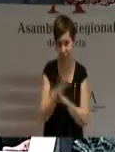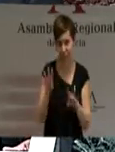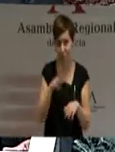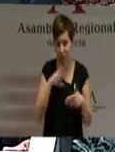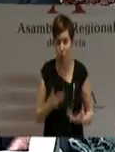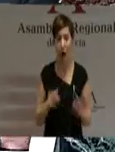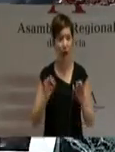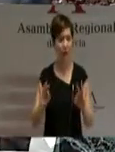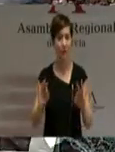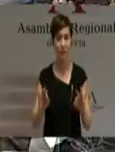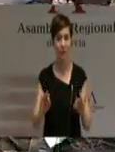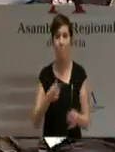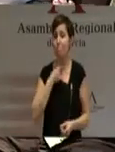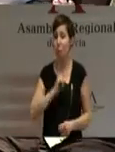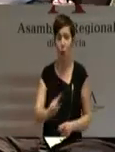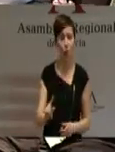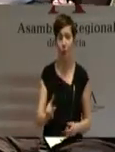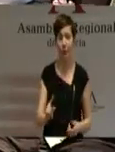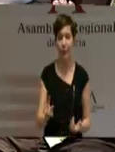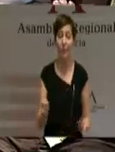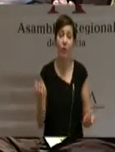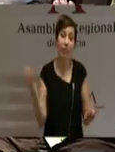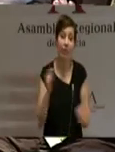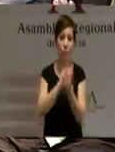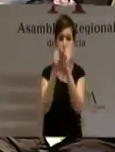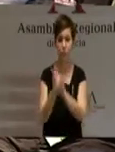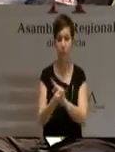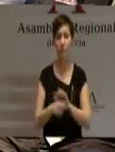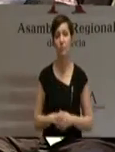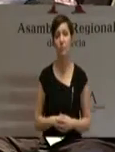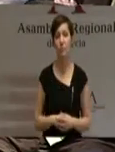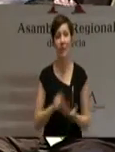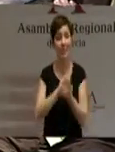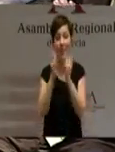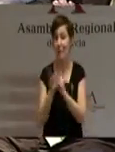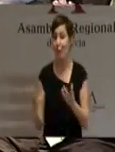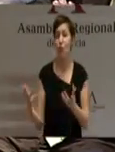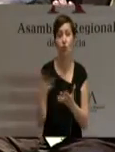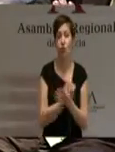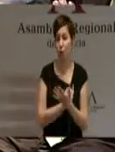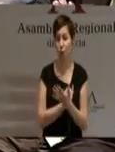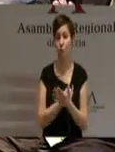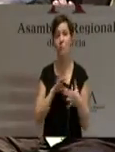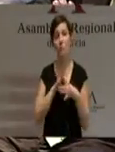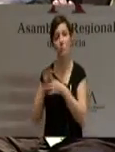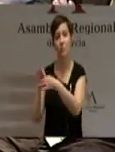No nos gusta y habrá que cambiarlo. habrá que cambiarlo todo entre todos.